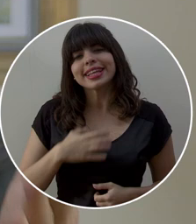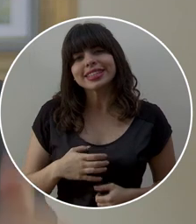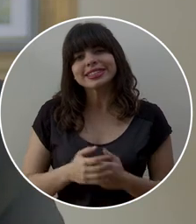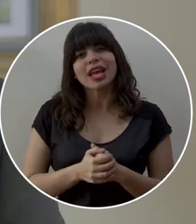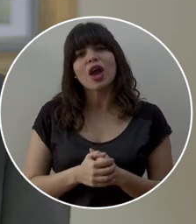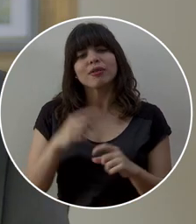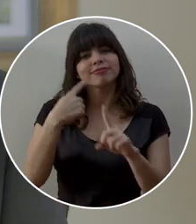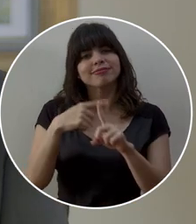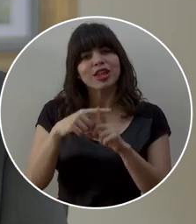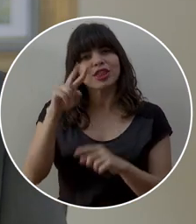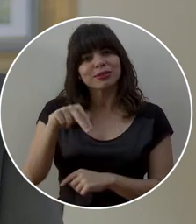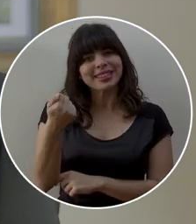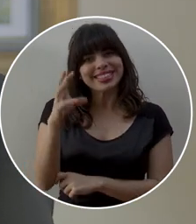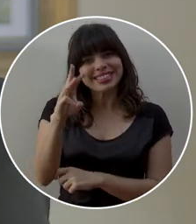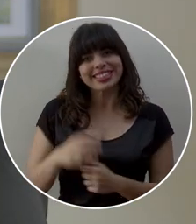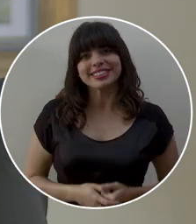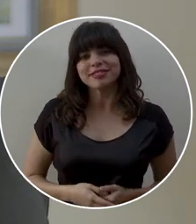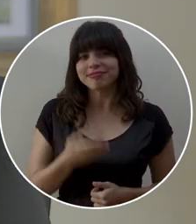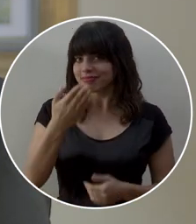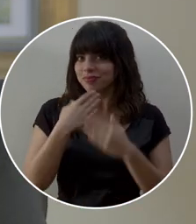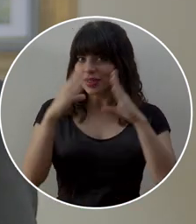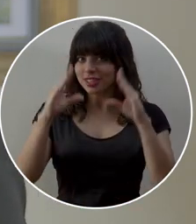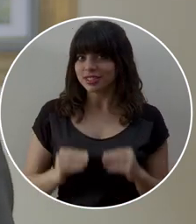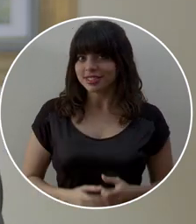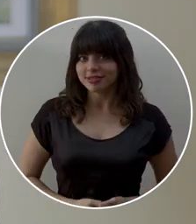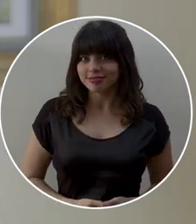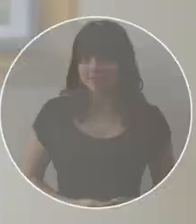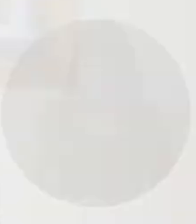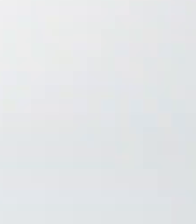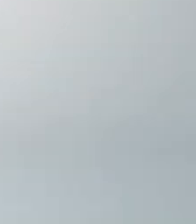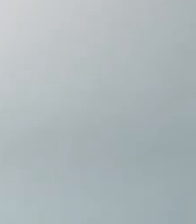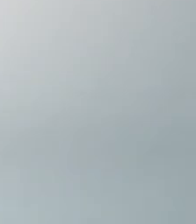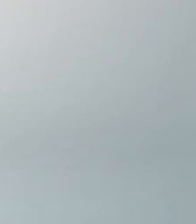Les deseo un venturoso 2016. Que pasen buenas noches.